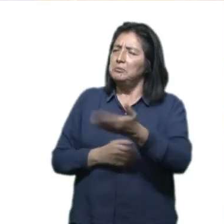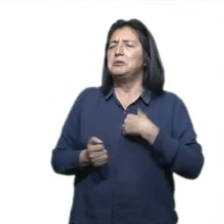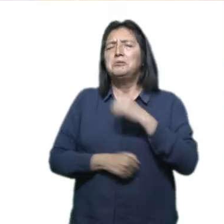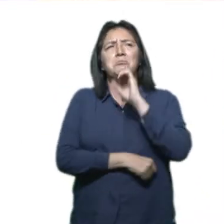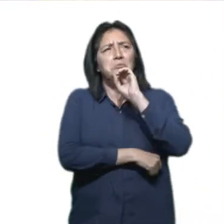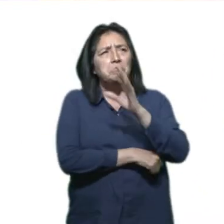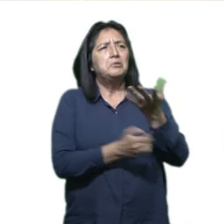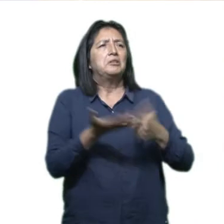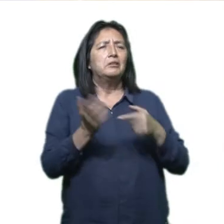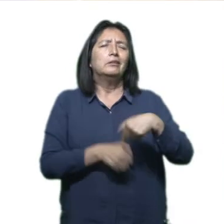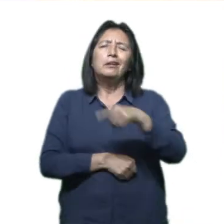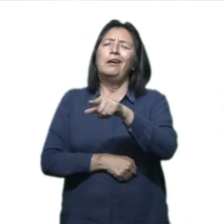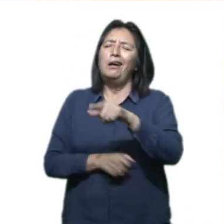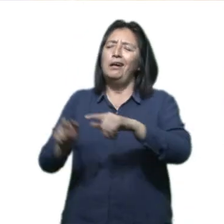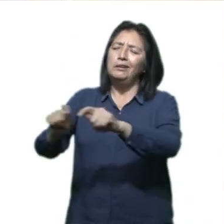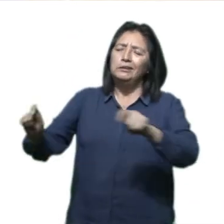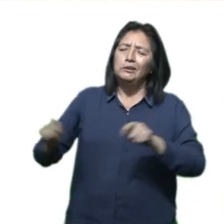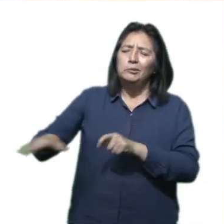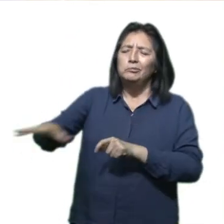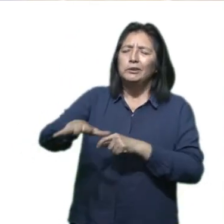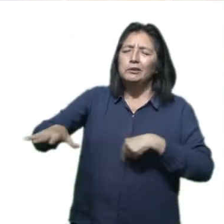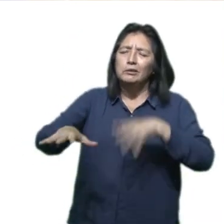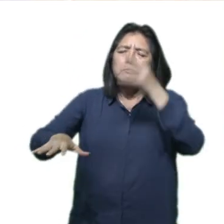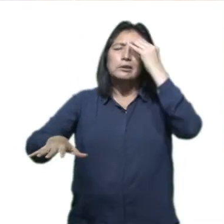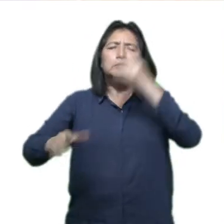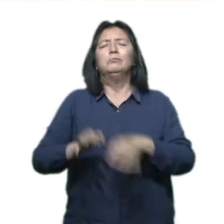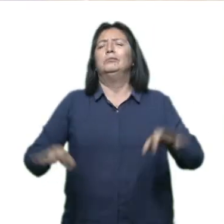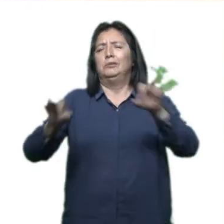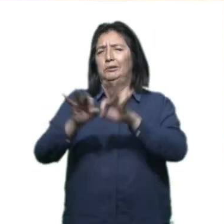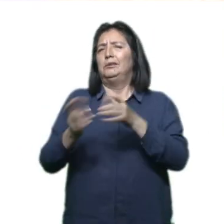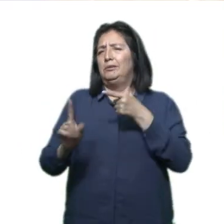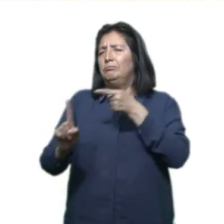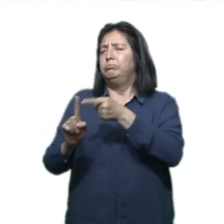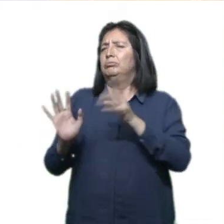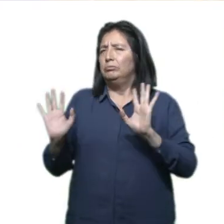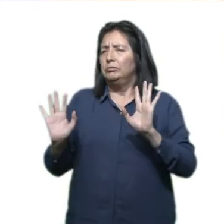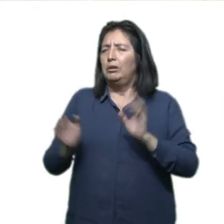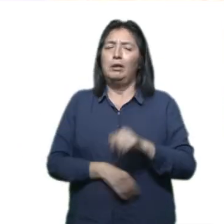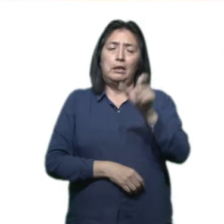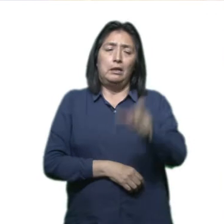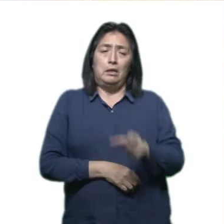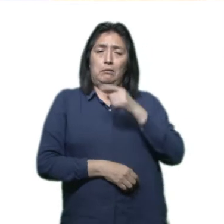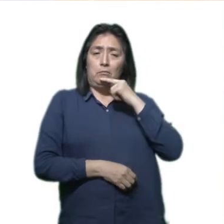Y ahí entramos, diría yo, en este conocimiento del territorio, un tema clave que es el ordenamiento territorial.